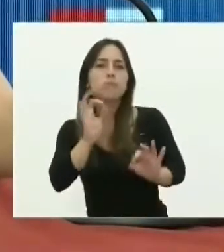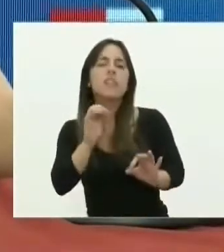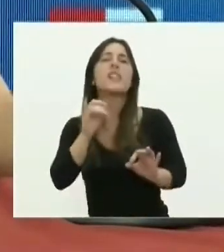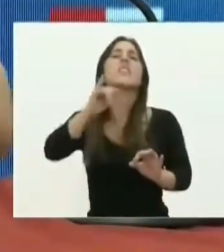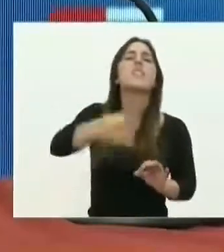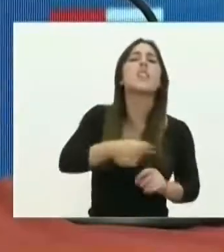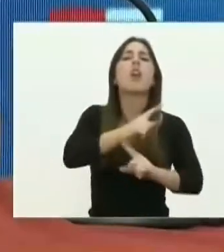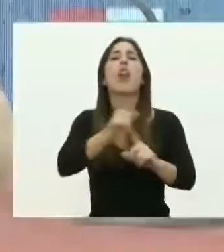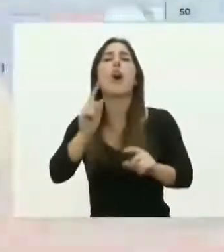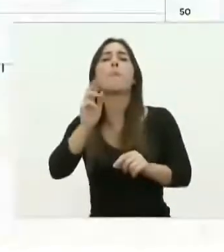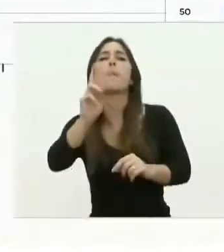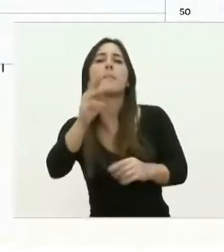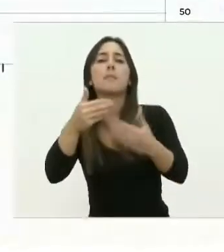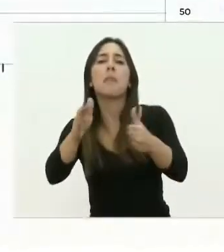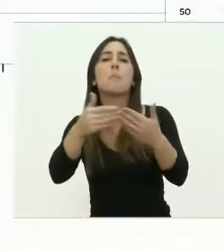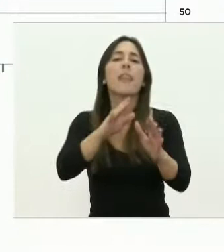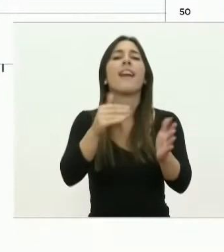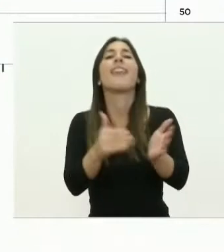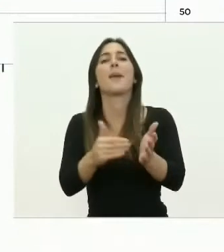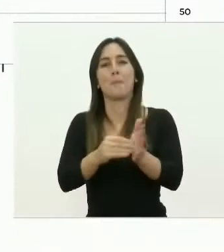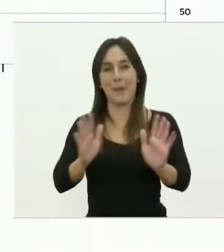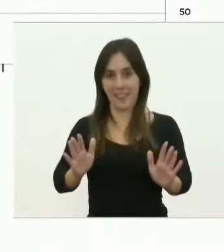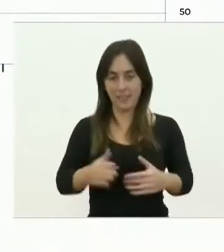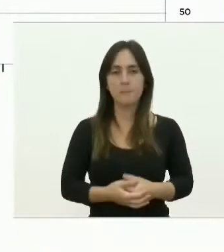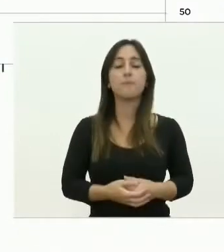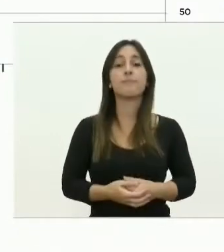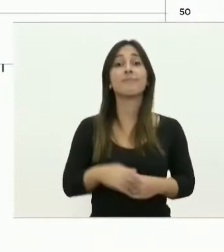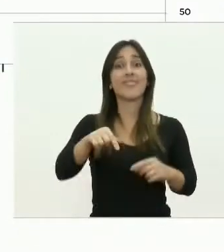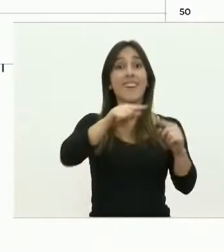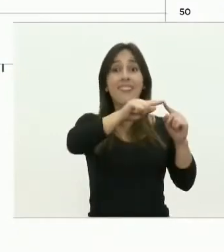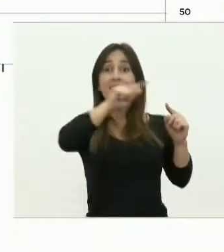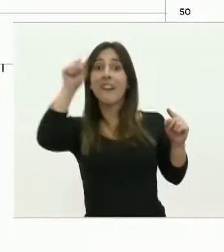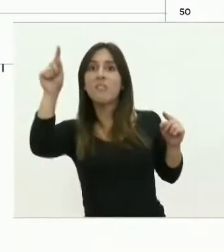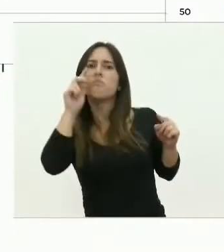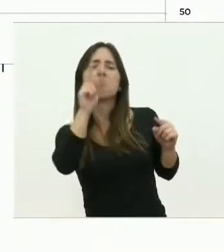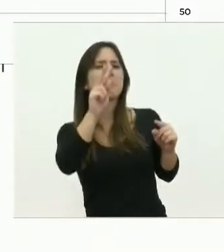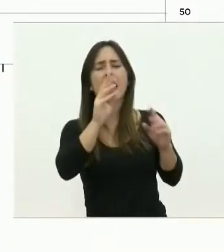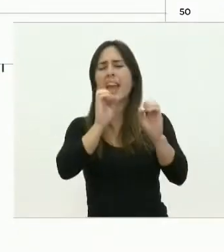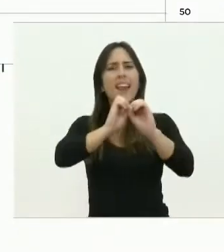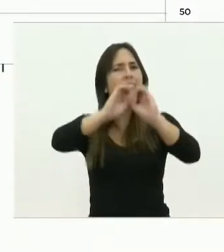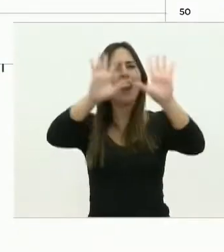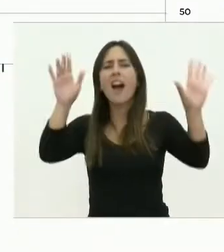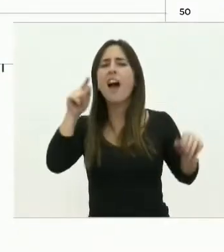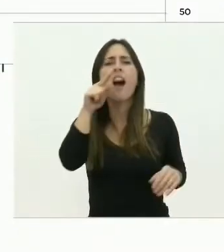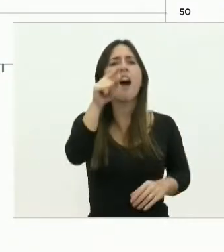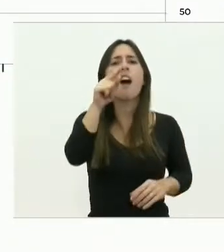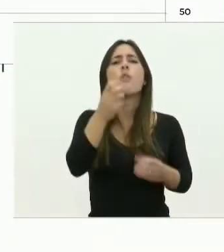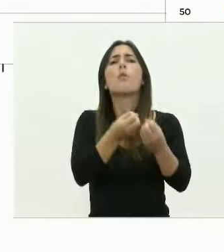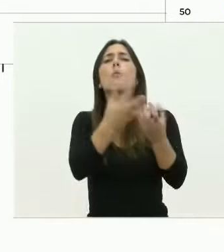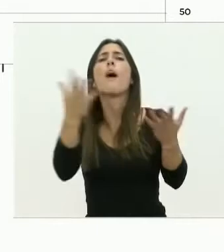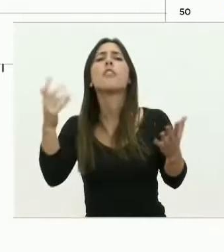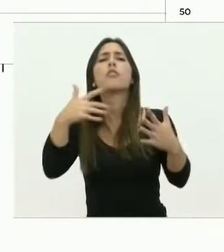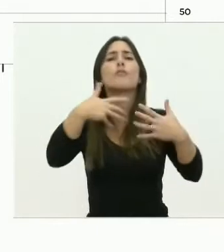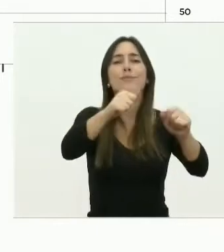o no las diferentes actividades. En esta curva podemos evaluar claramente la cantidad de